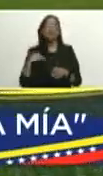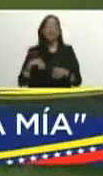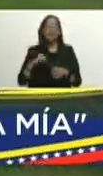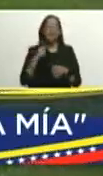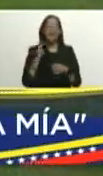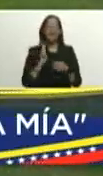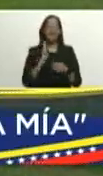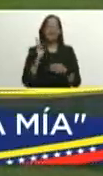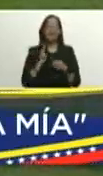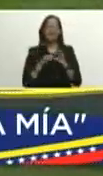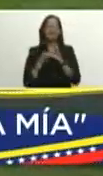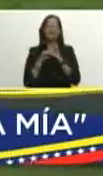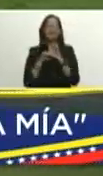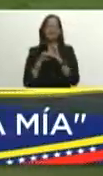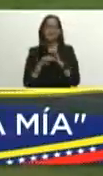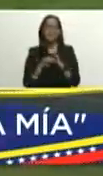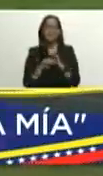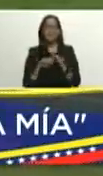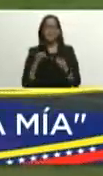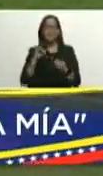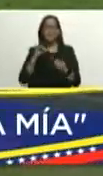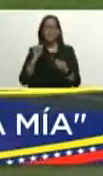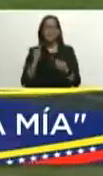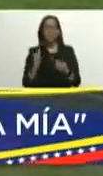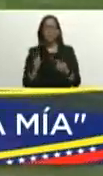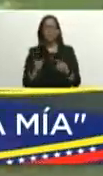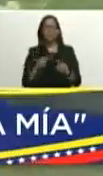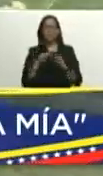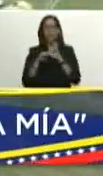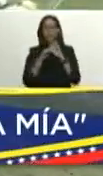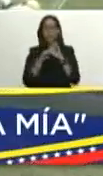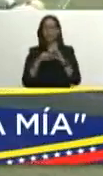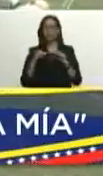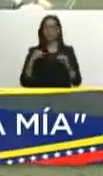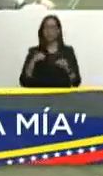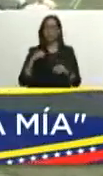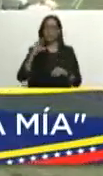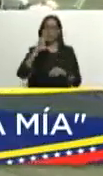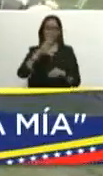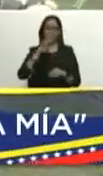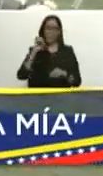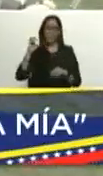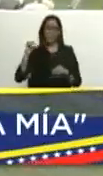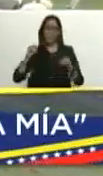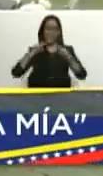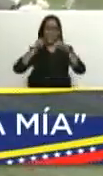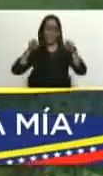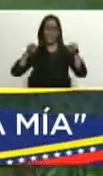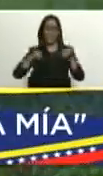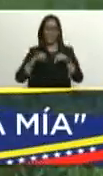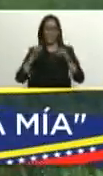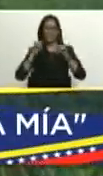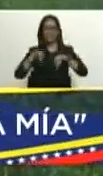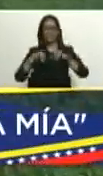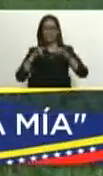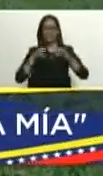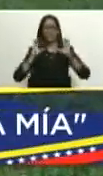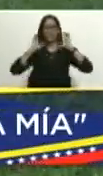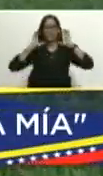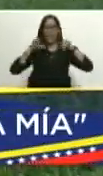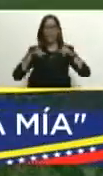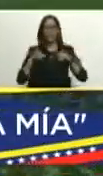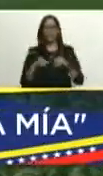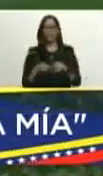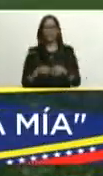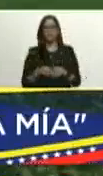señora Ana Parra en esta unidad de producción son 300 hectáreas que tenemos acá sembrado de maíz y